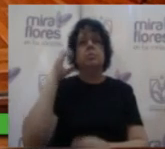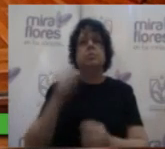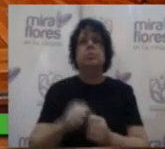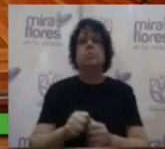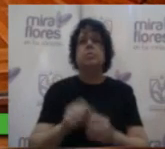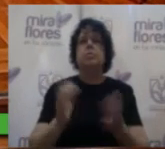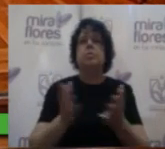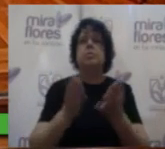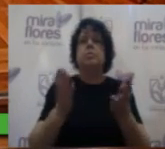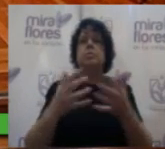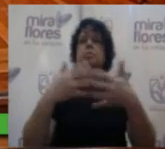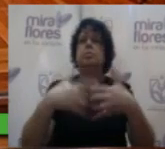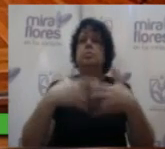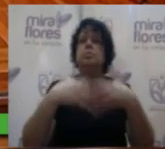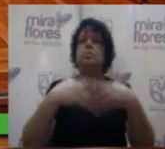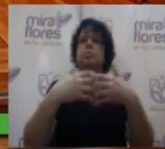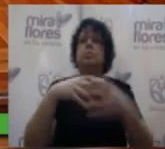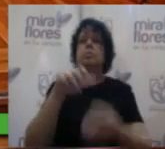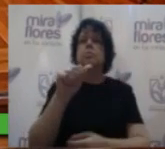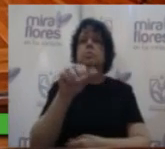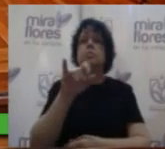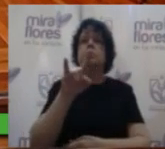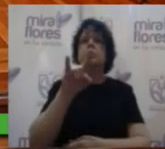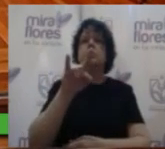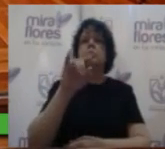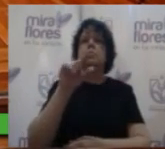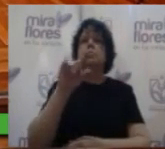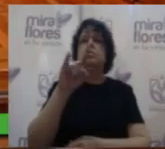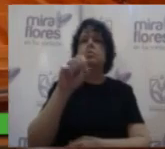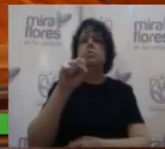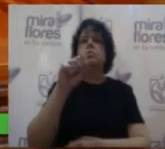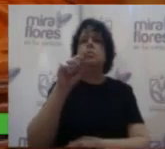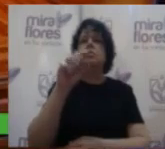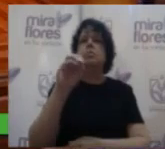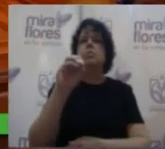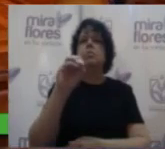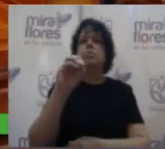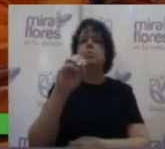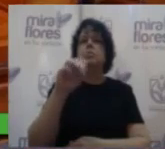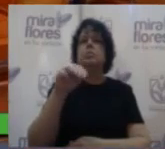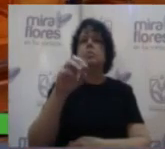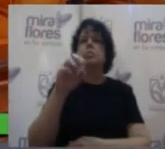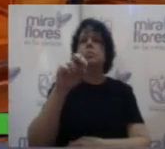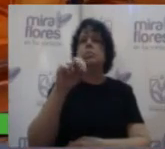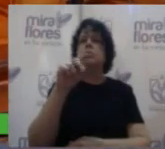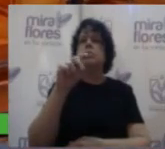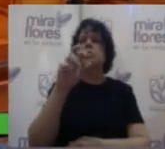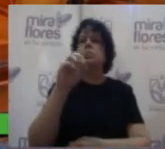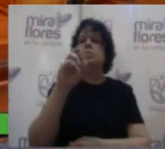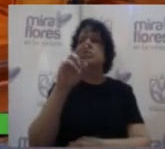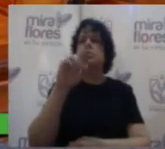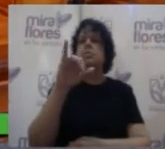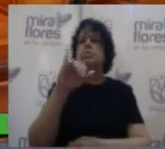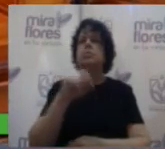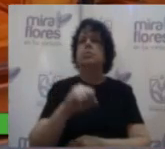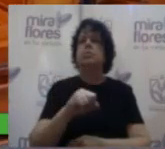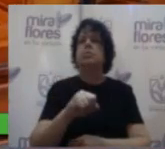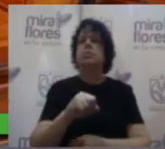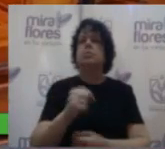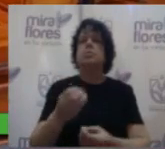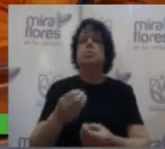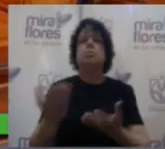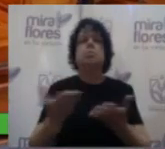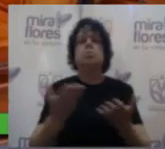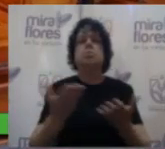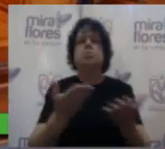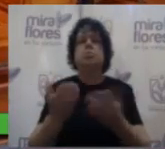Empresarial Al señor Augusto Bartel Montori en reconocimiento a su trayectoria profesional y vocación de servicio en los